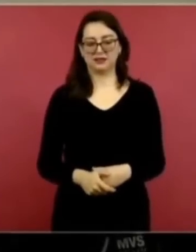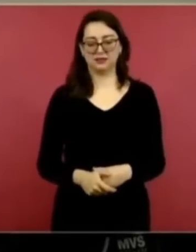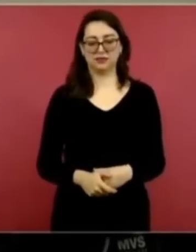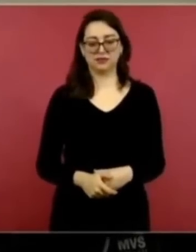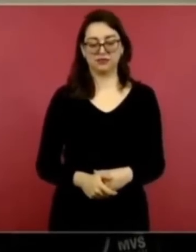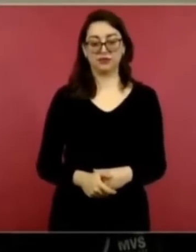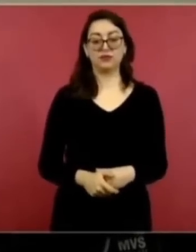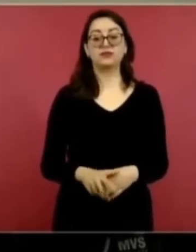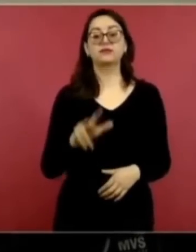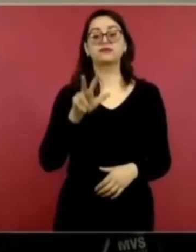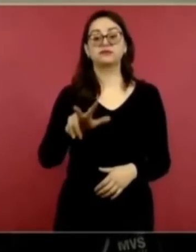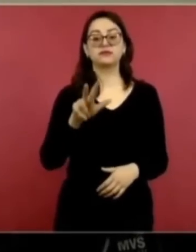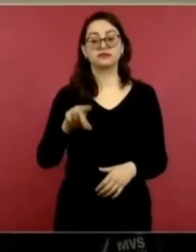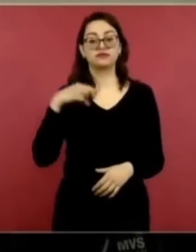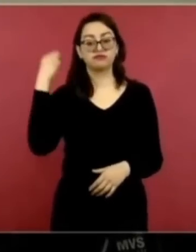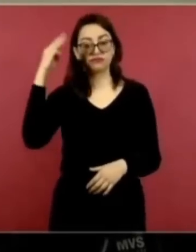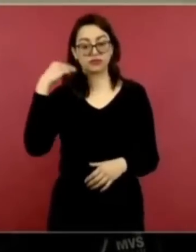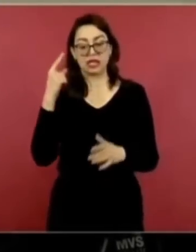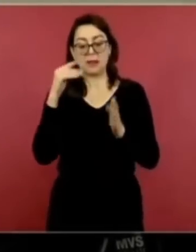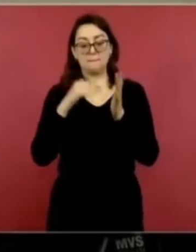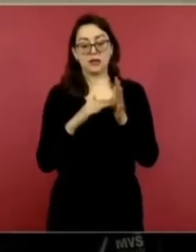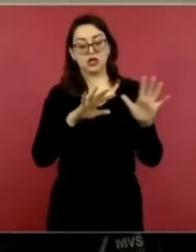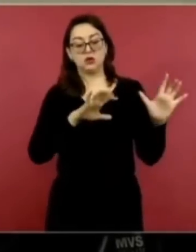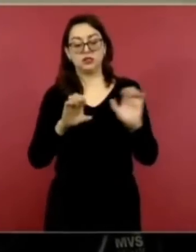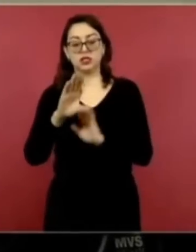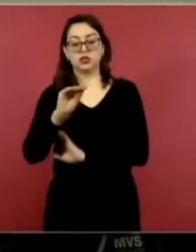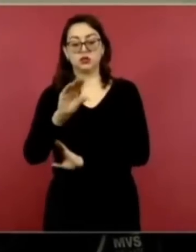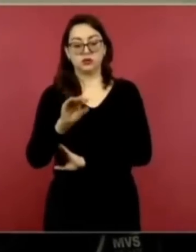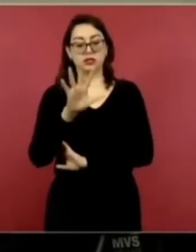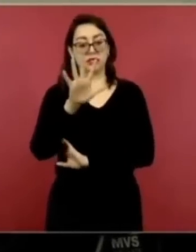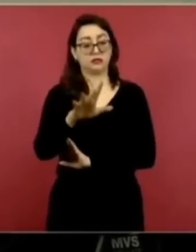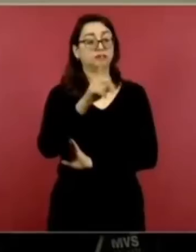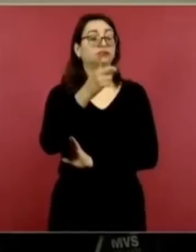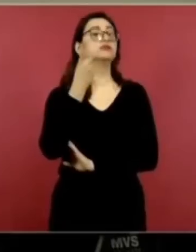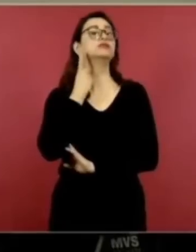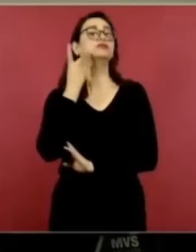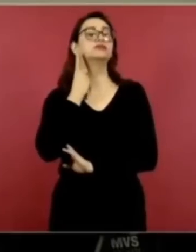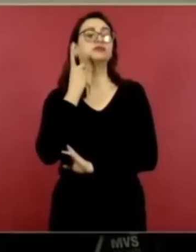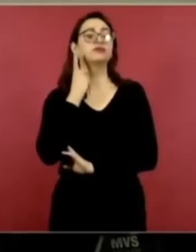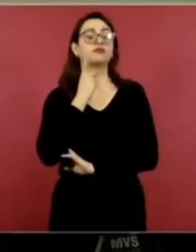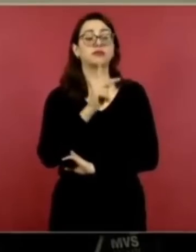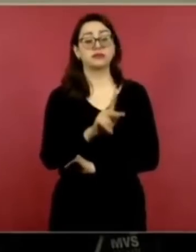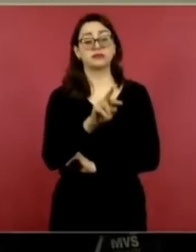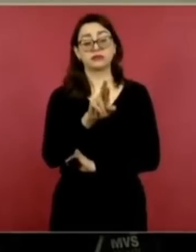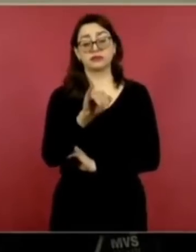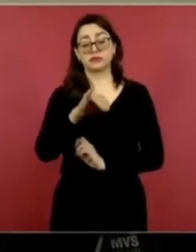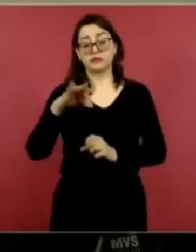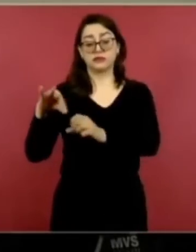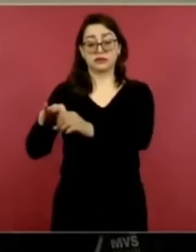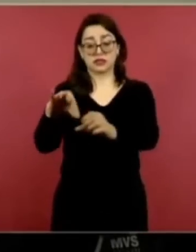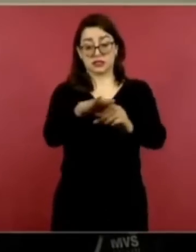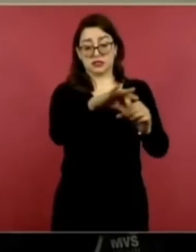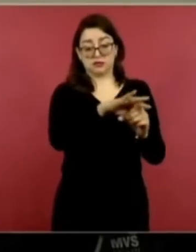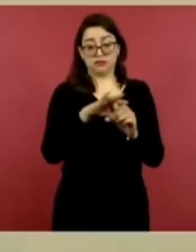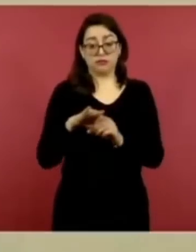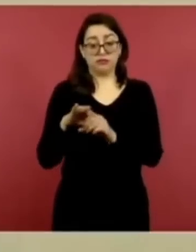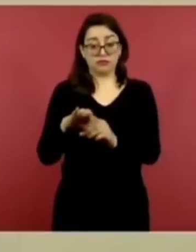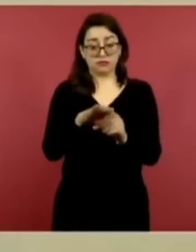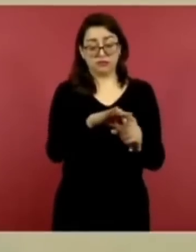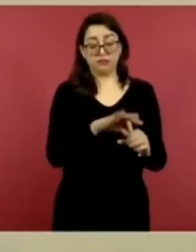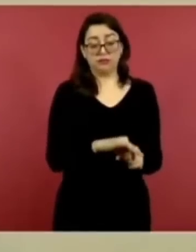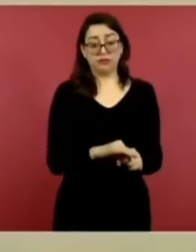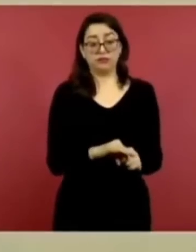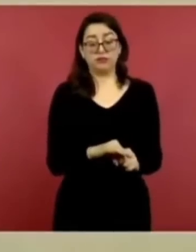El 18 de marzo del 95, la mayoría del PRI en la Cámara, esto fue lo que hablábamos de la Roque